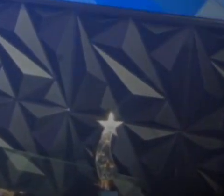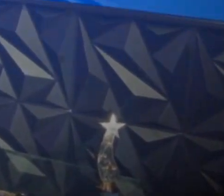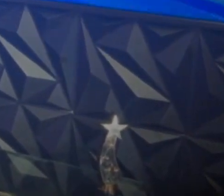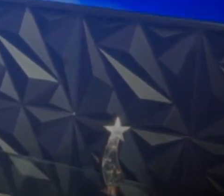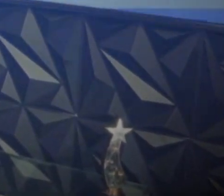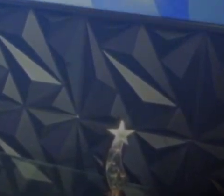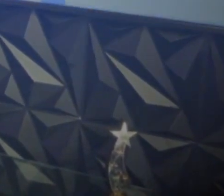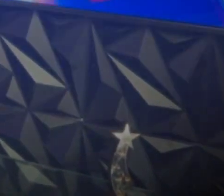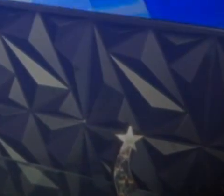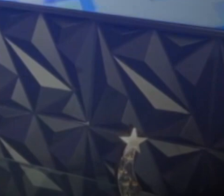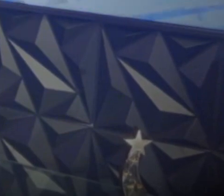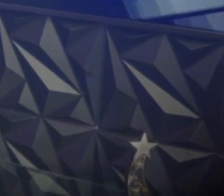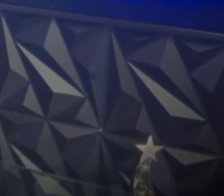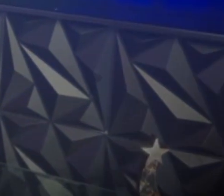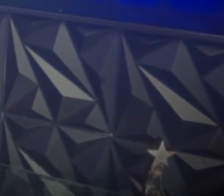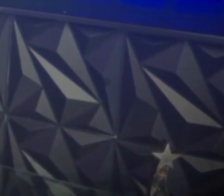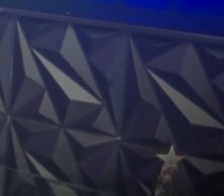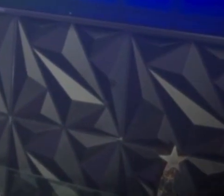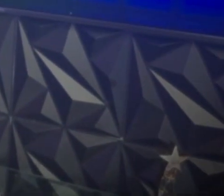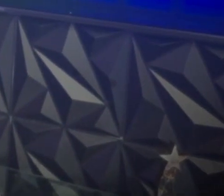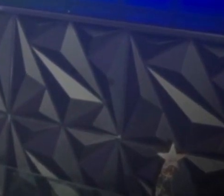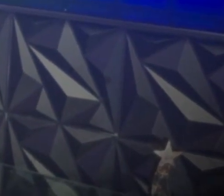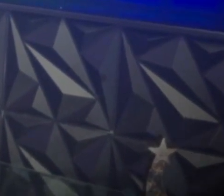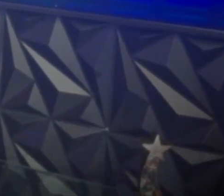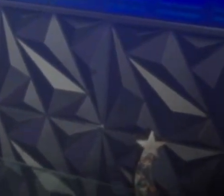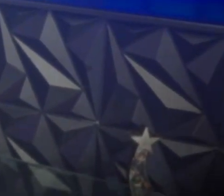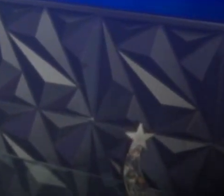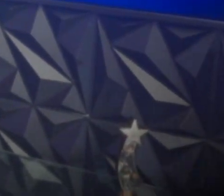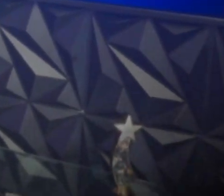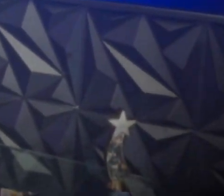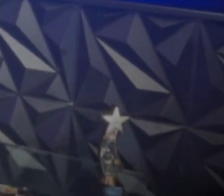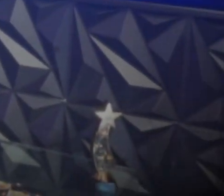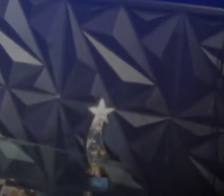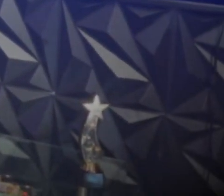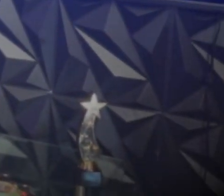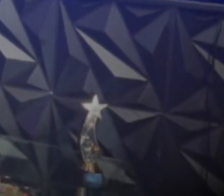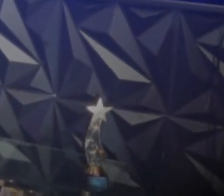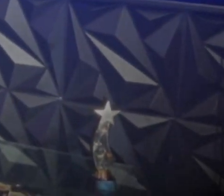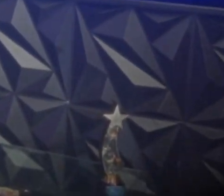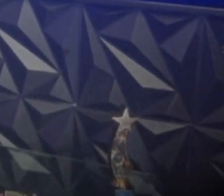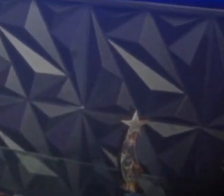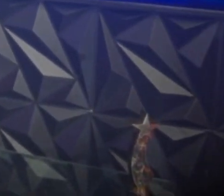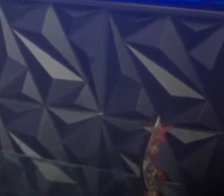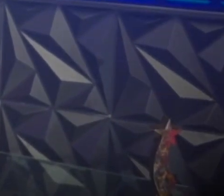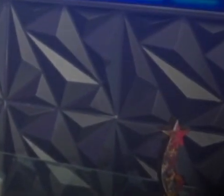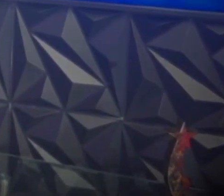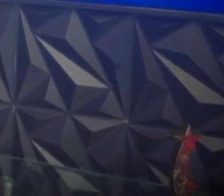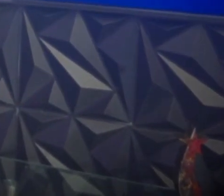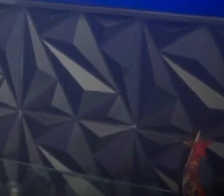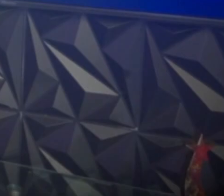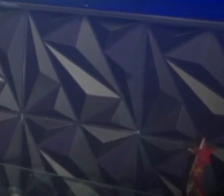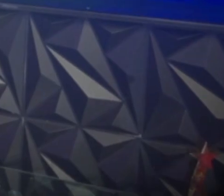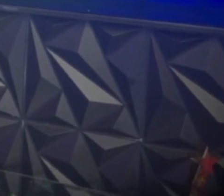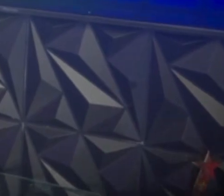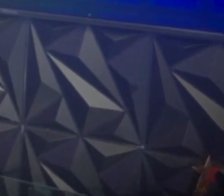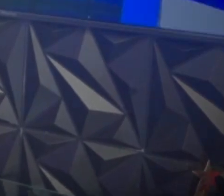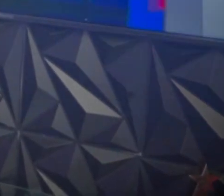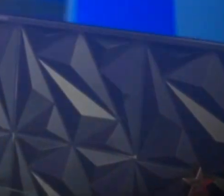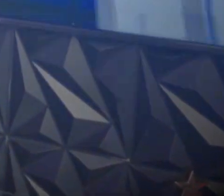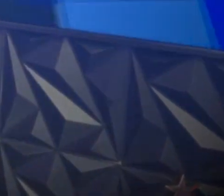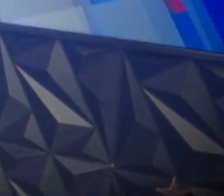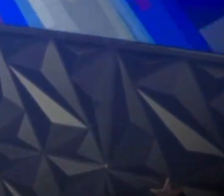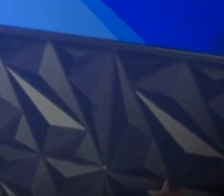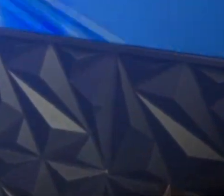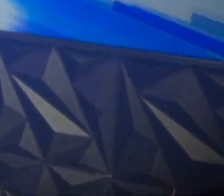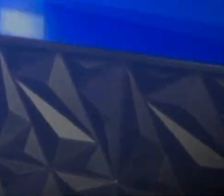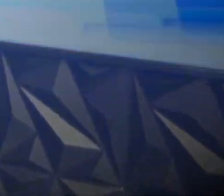ofensor sexual, usted debe cumplir con sus condiciones de libertad. Violarlas lo va a llevar